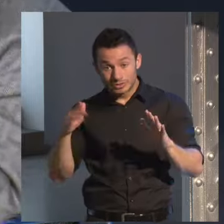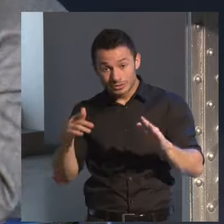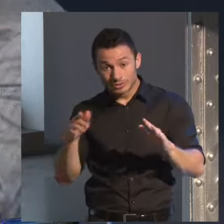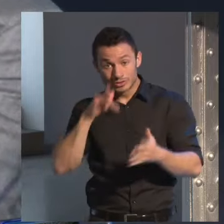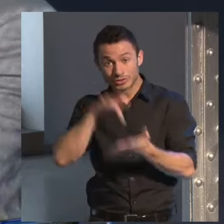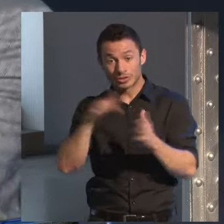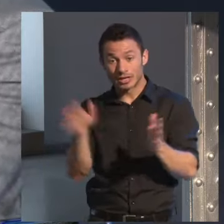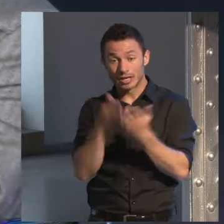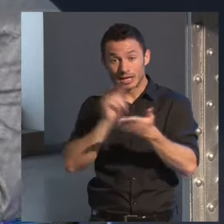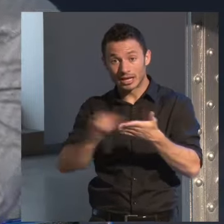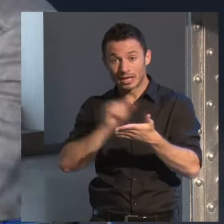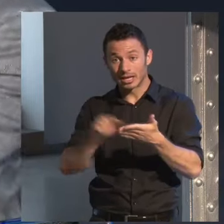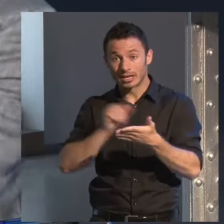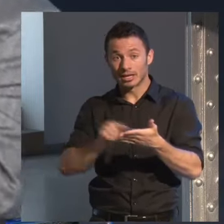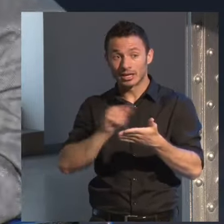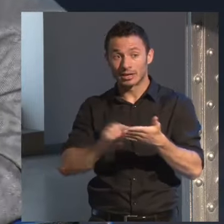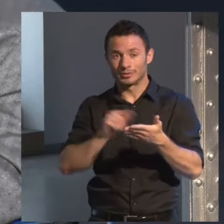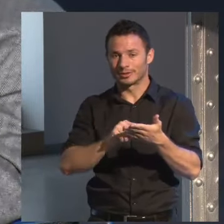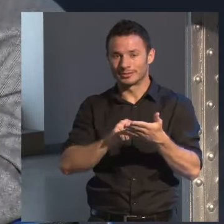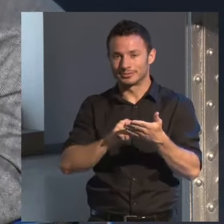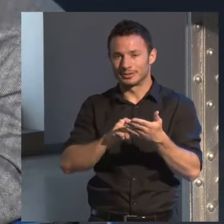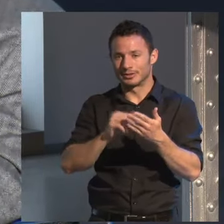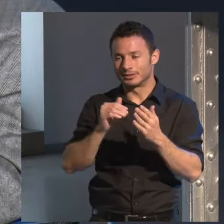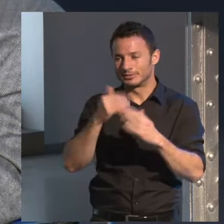ir a lo seguro no explorar